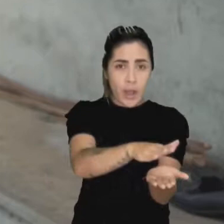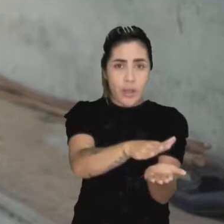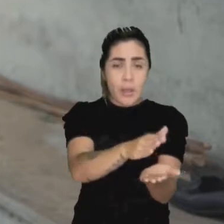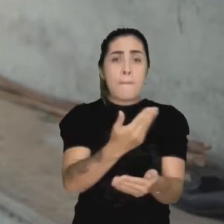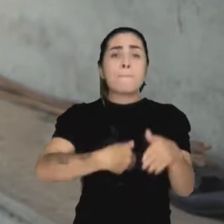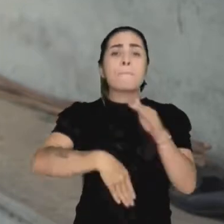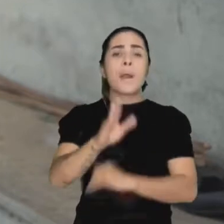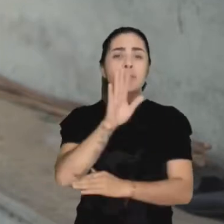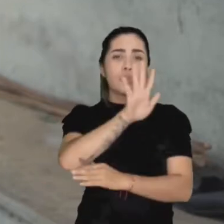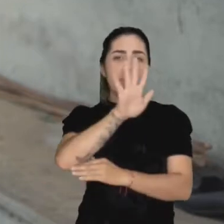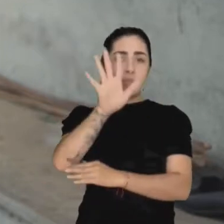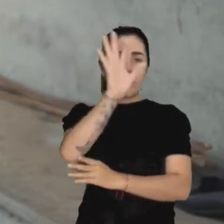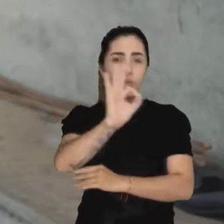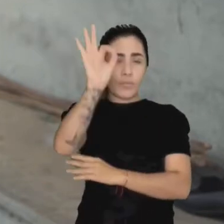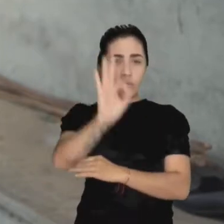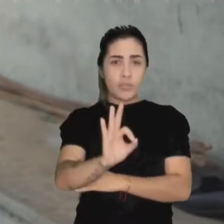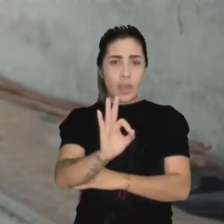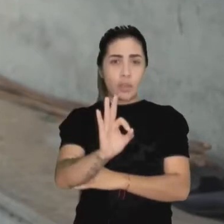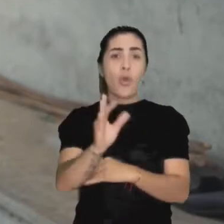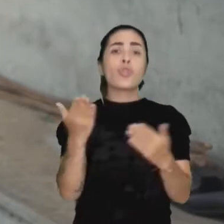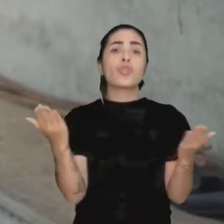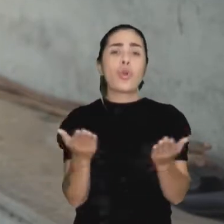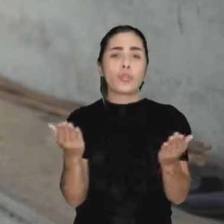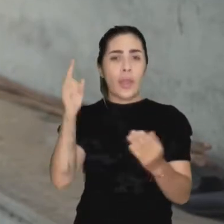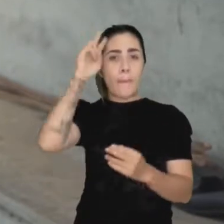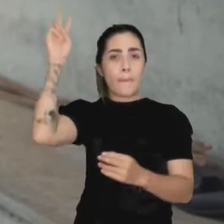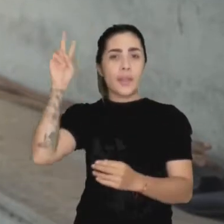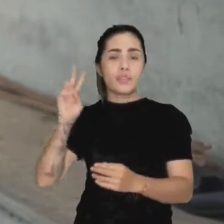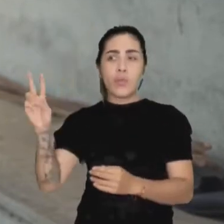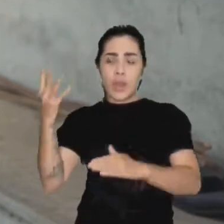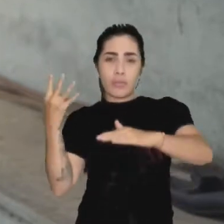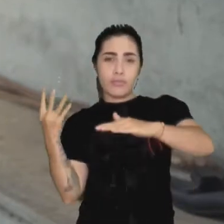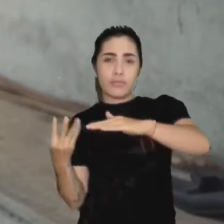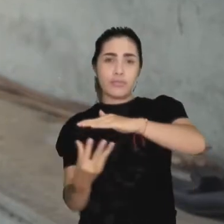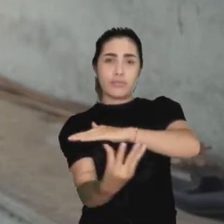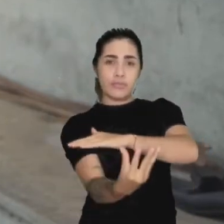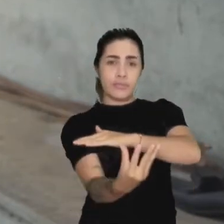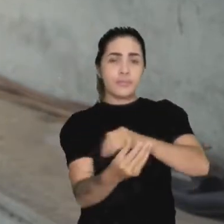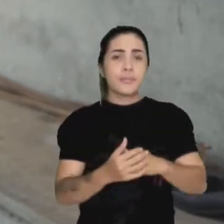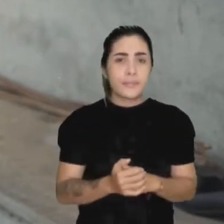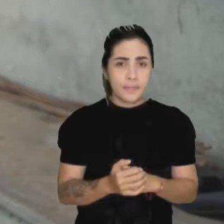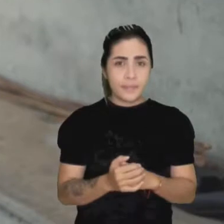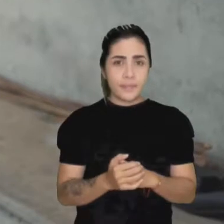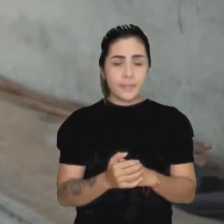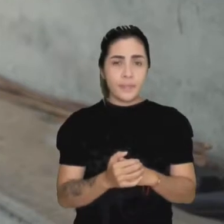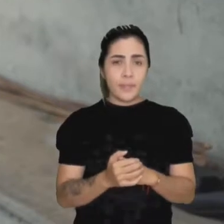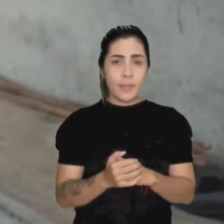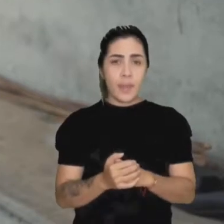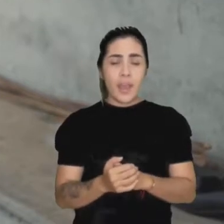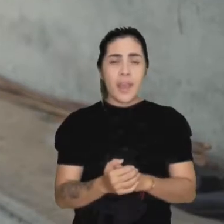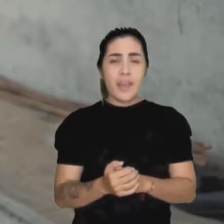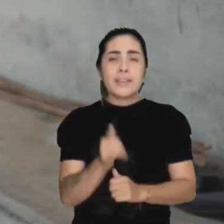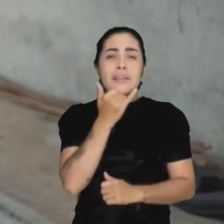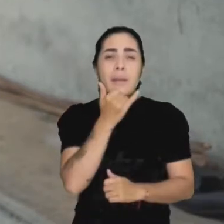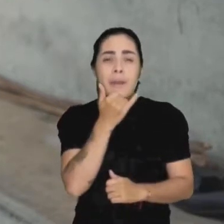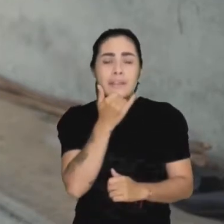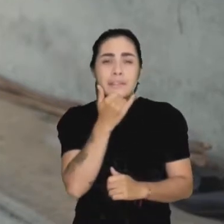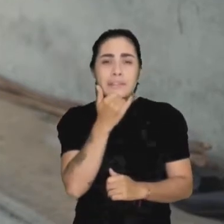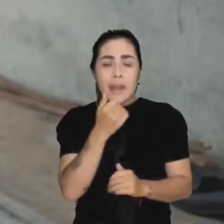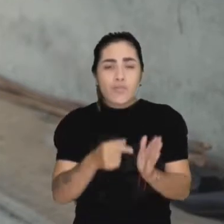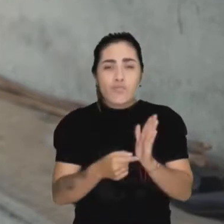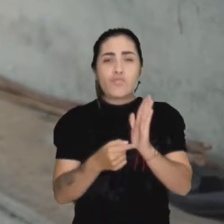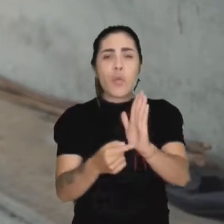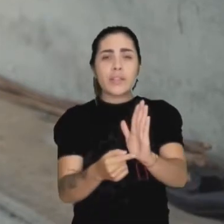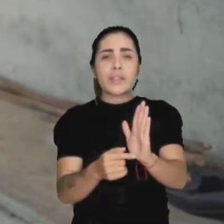desplazadas, más del 55% provienen del otro lado de la frontera, de Venezuela, lo cual indica claramente